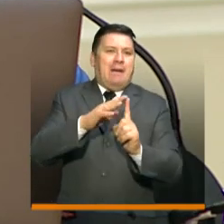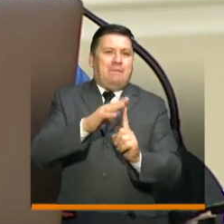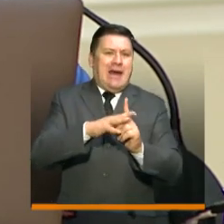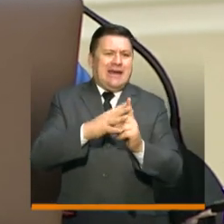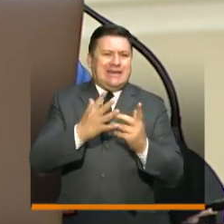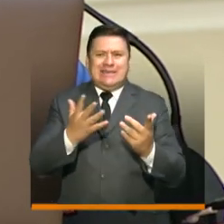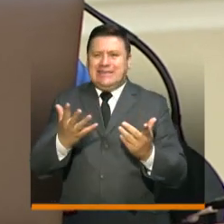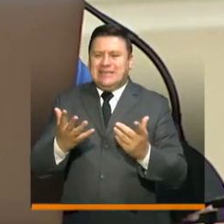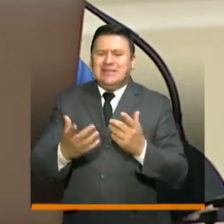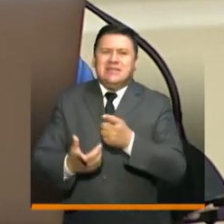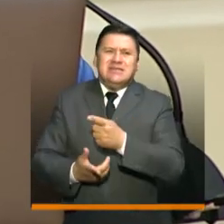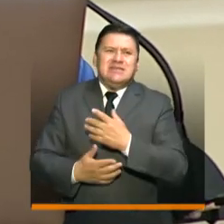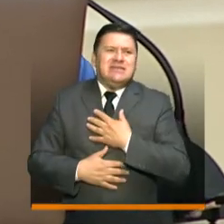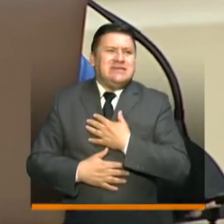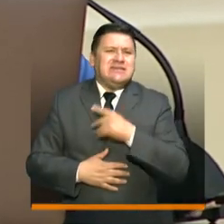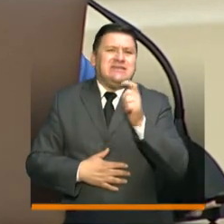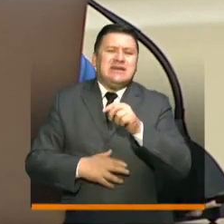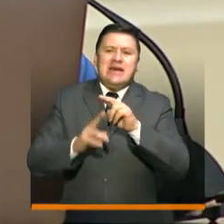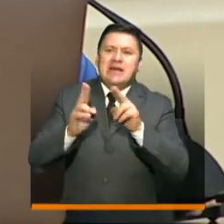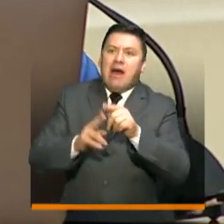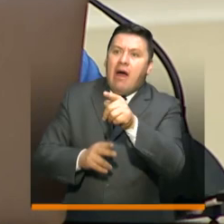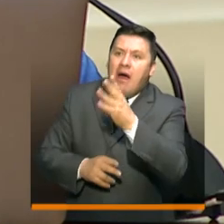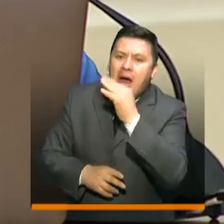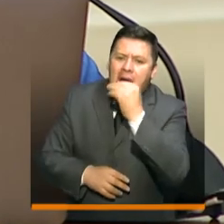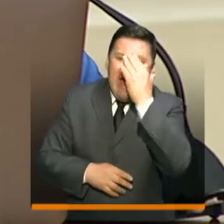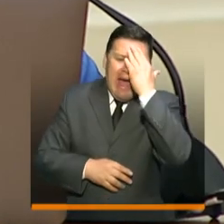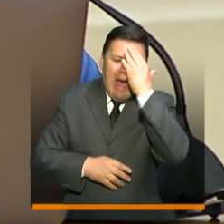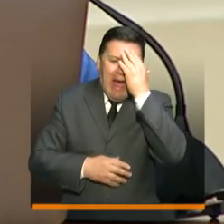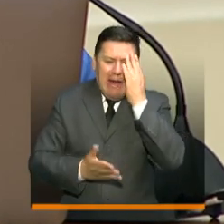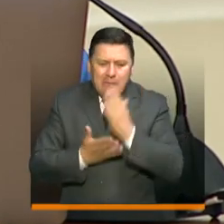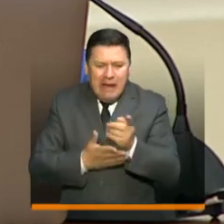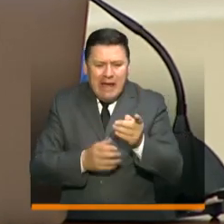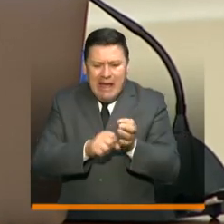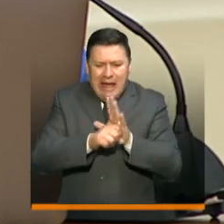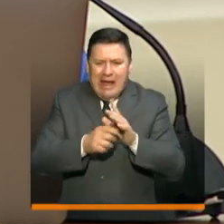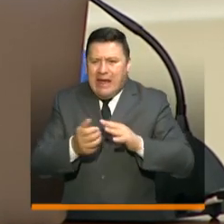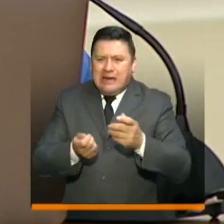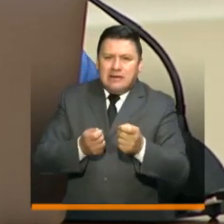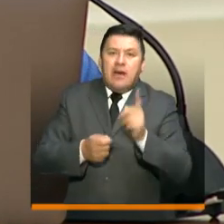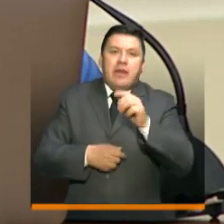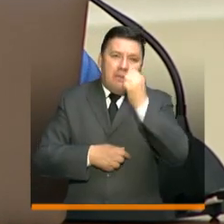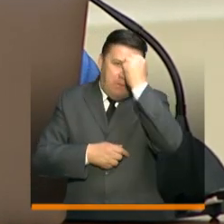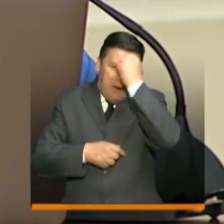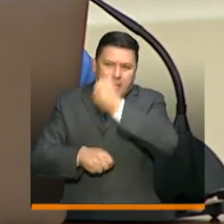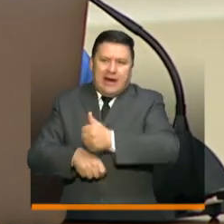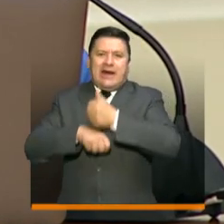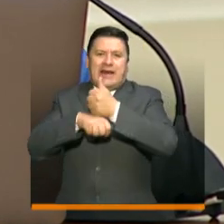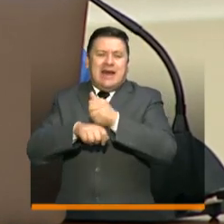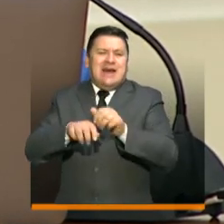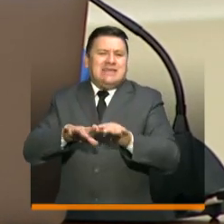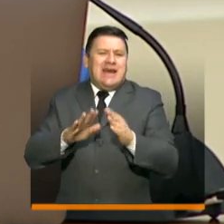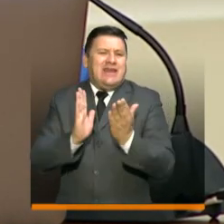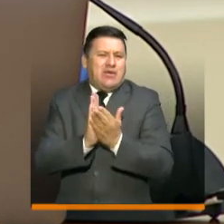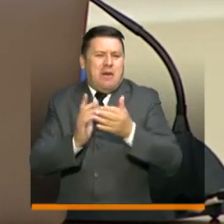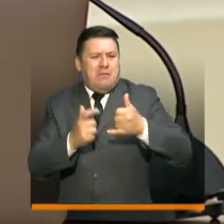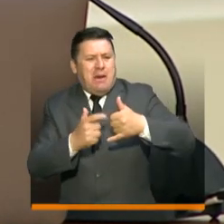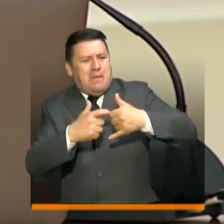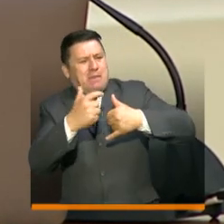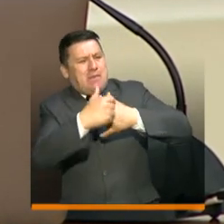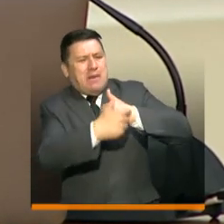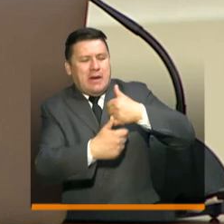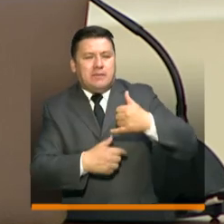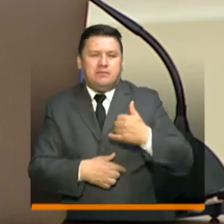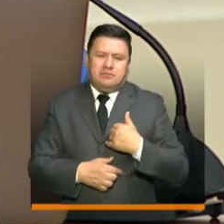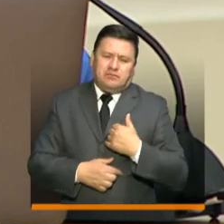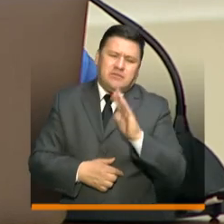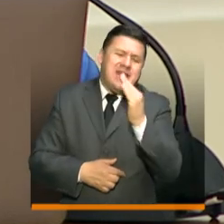formas de expresar los sentimientos, de conectarnos con quienes queremos, eso mismo ha pasado con los maestros, los rectores y los secretarios de educación. Y voy